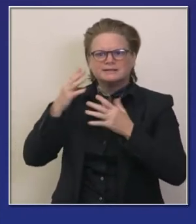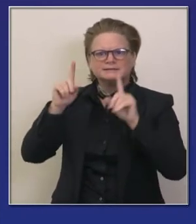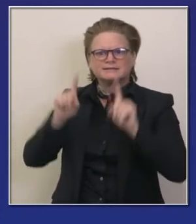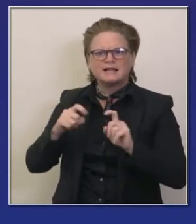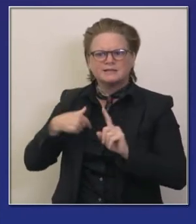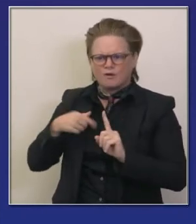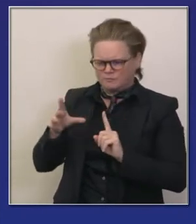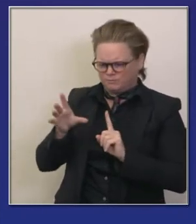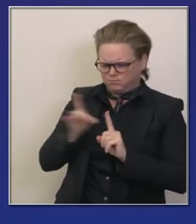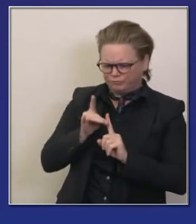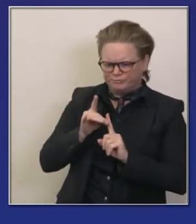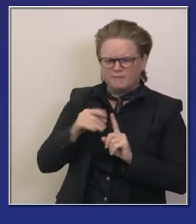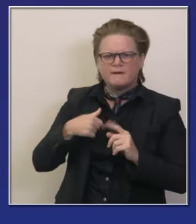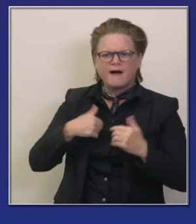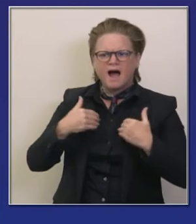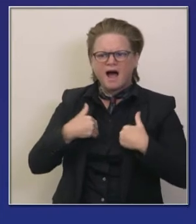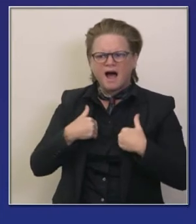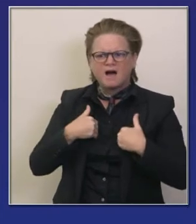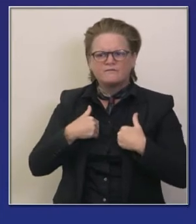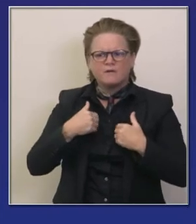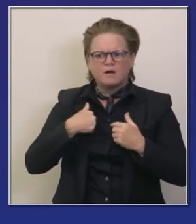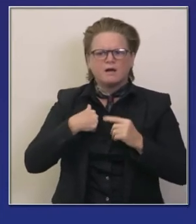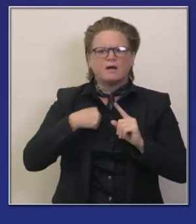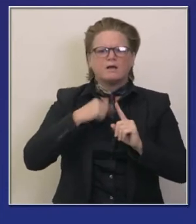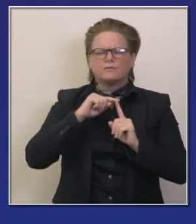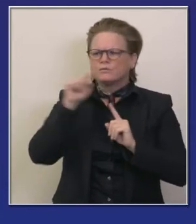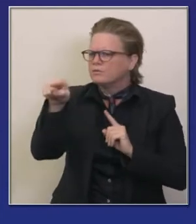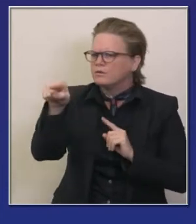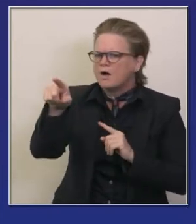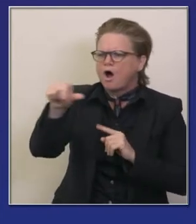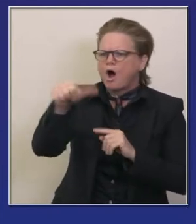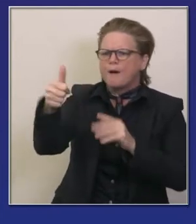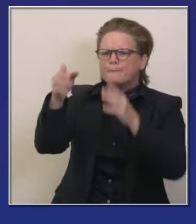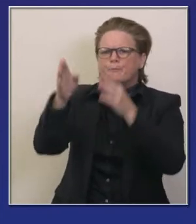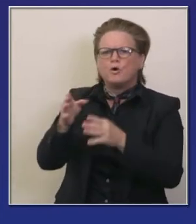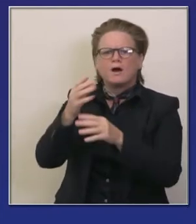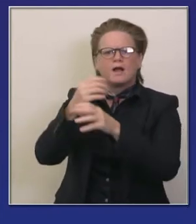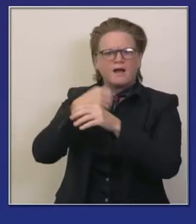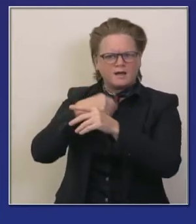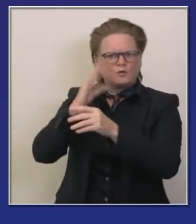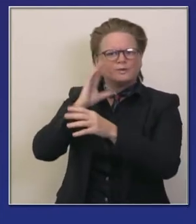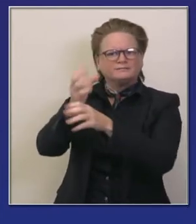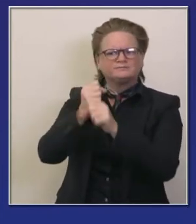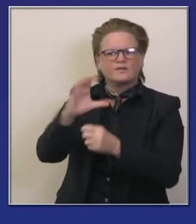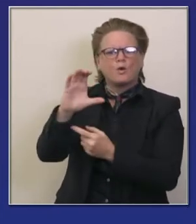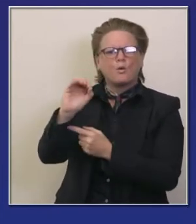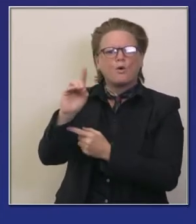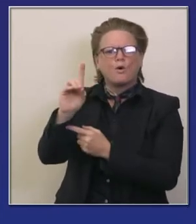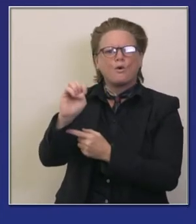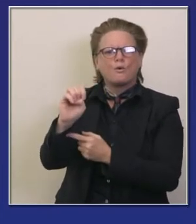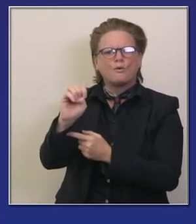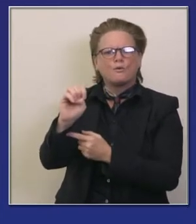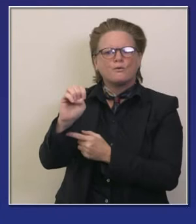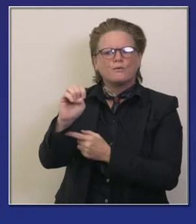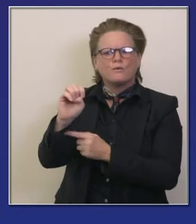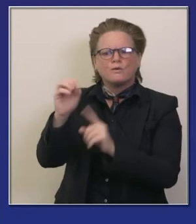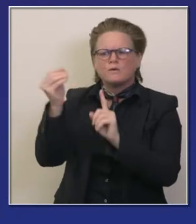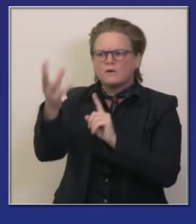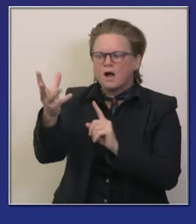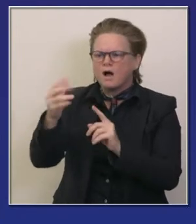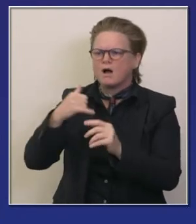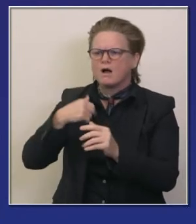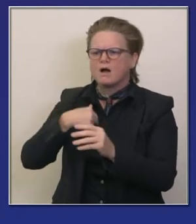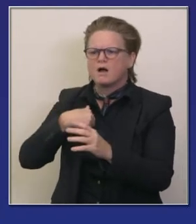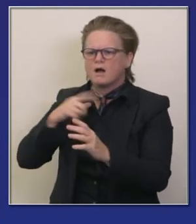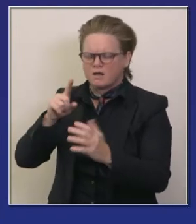vía texto del departamento de salud pública de california a través de california notify y entonces qué